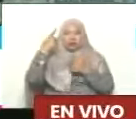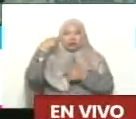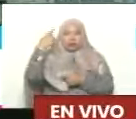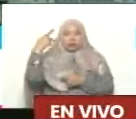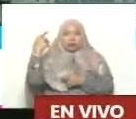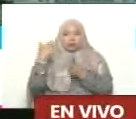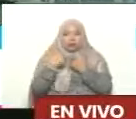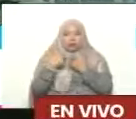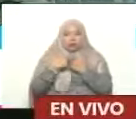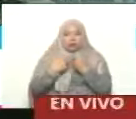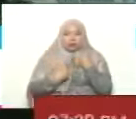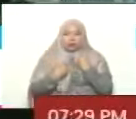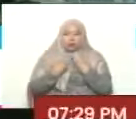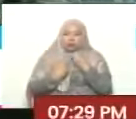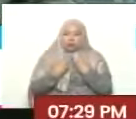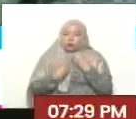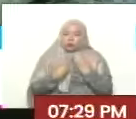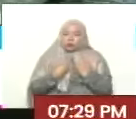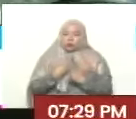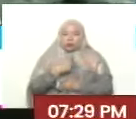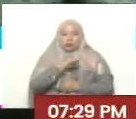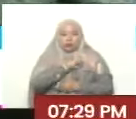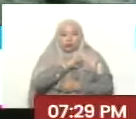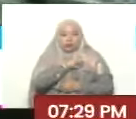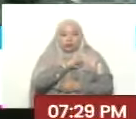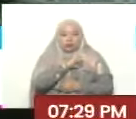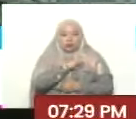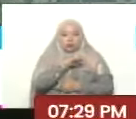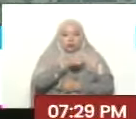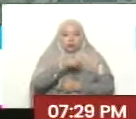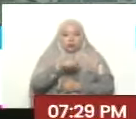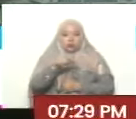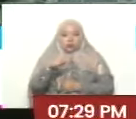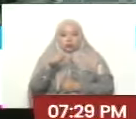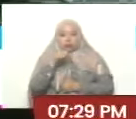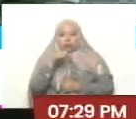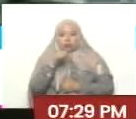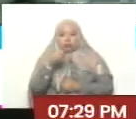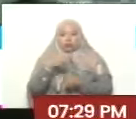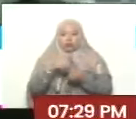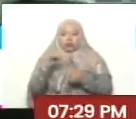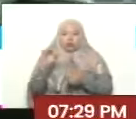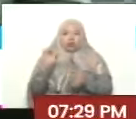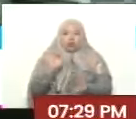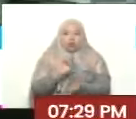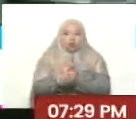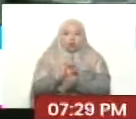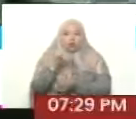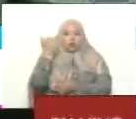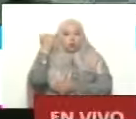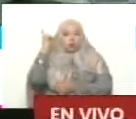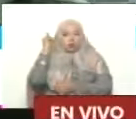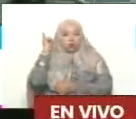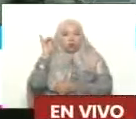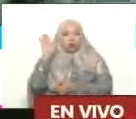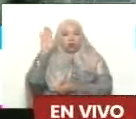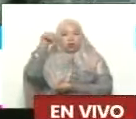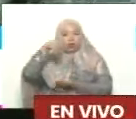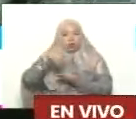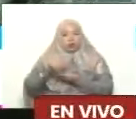destrucción. Hemos capturado en Yaracuy, Aragua,